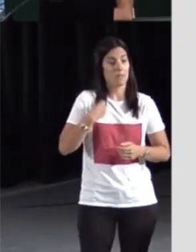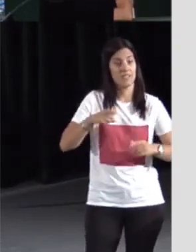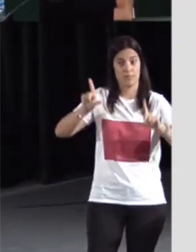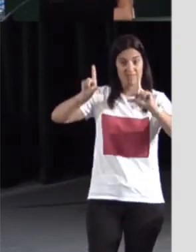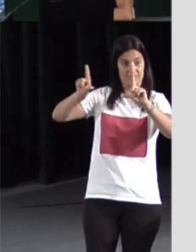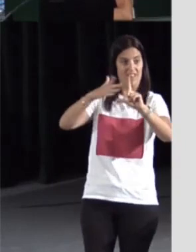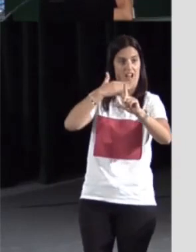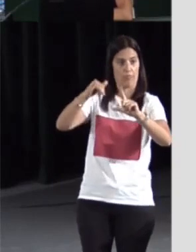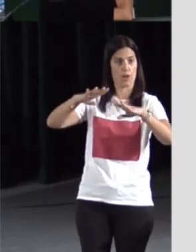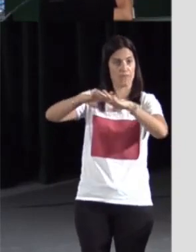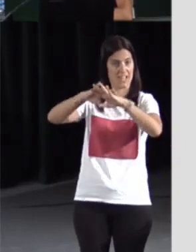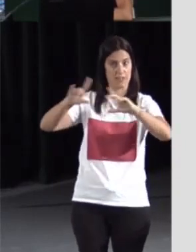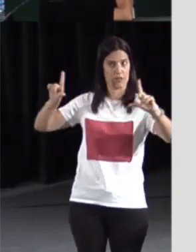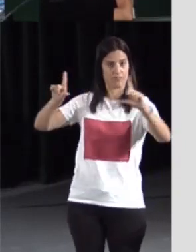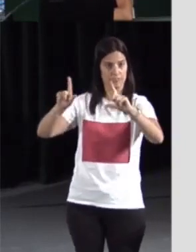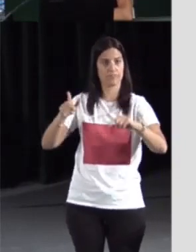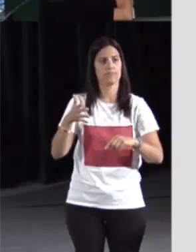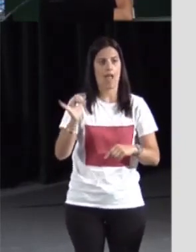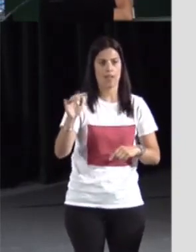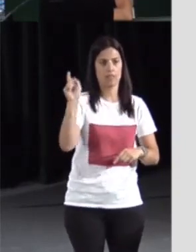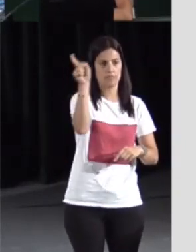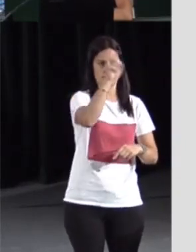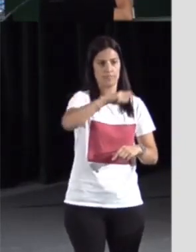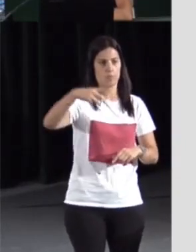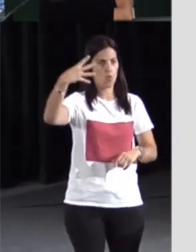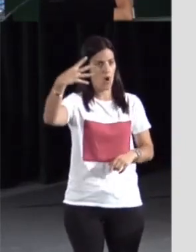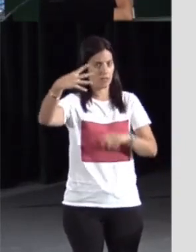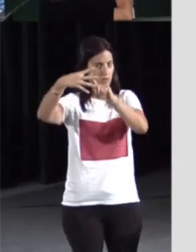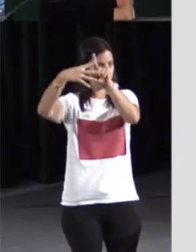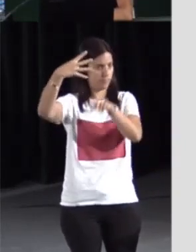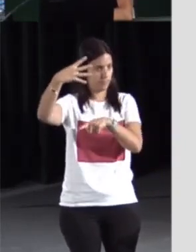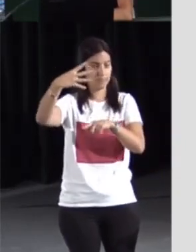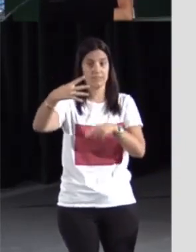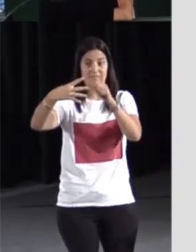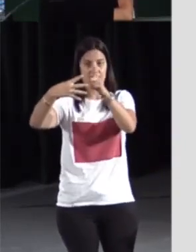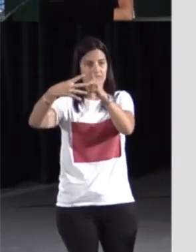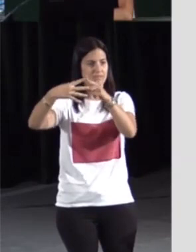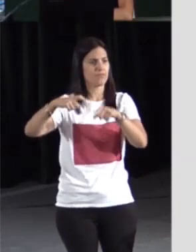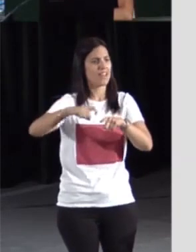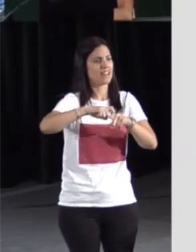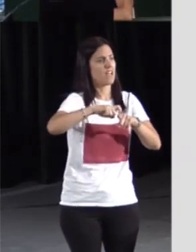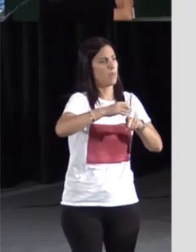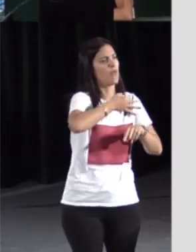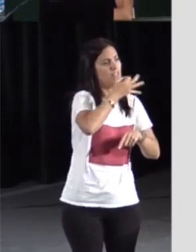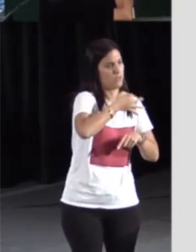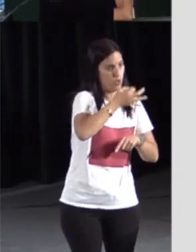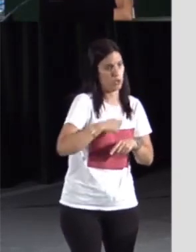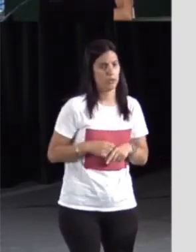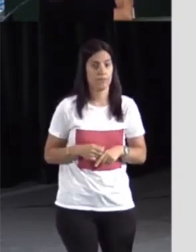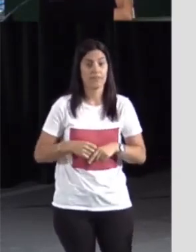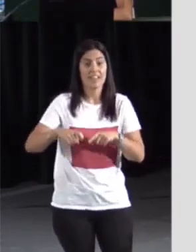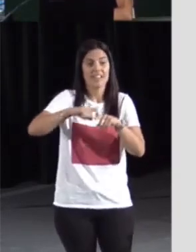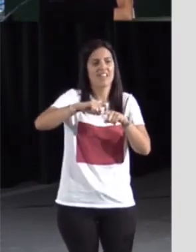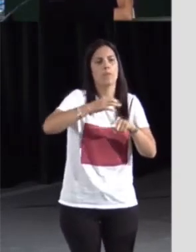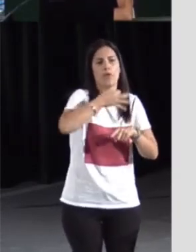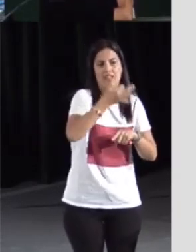Picando en ellos podemos acceder directamente al vídeo. Además, en la parte superior vemos una serie de filtros a la izquierda. El primero es